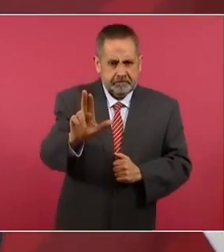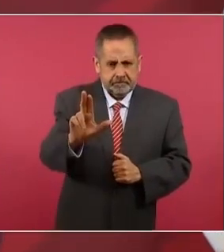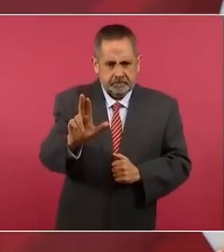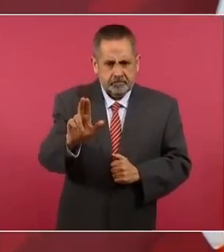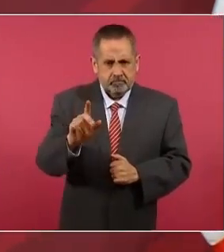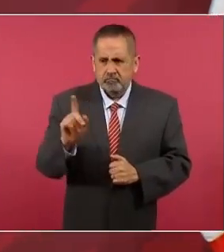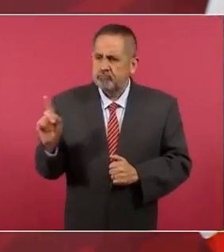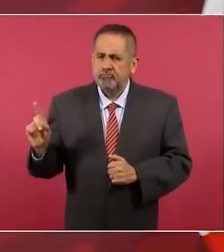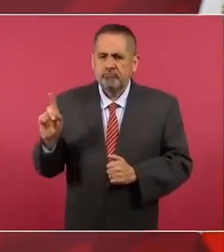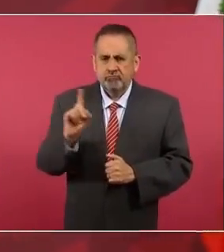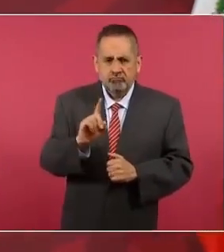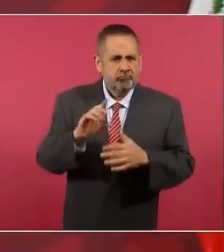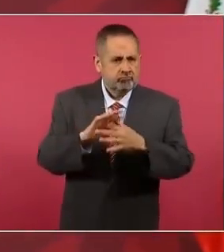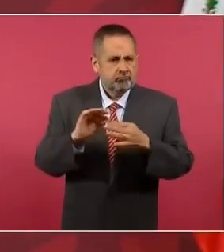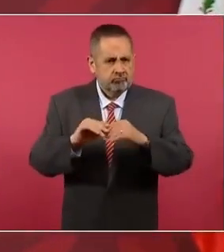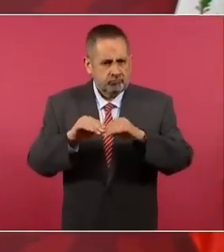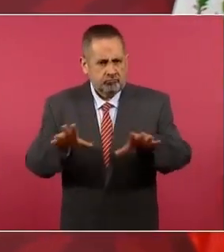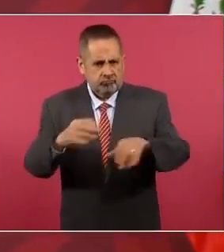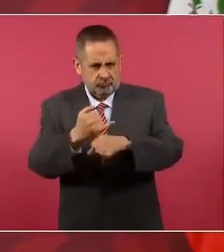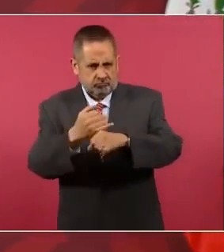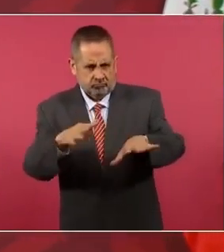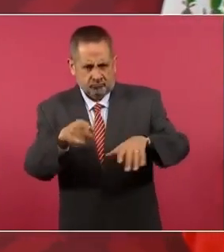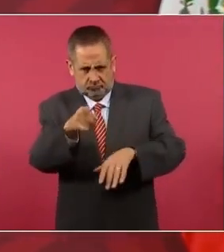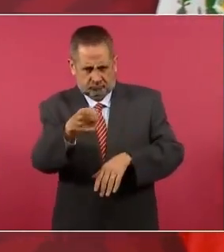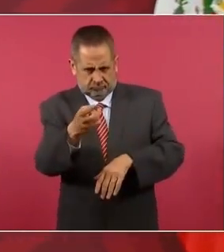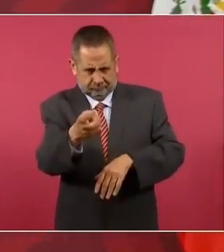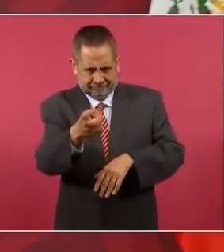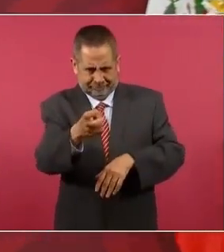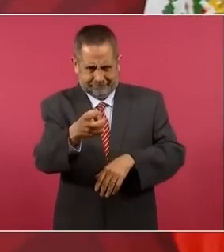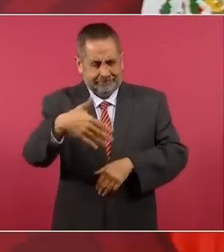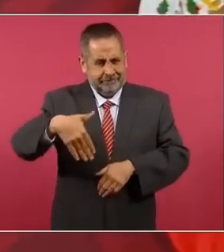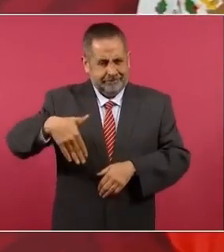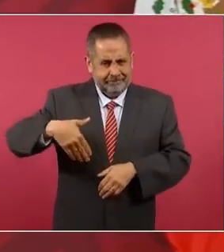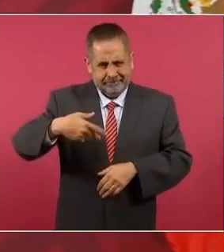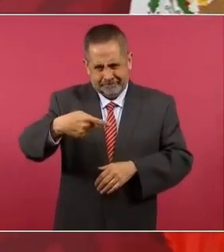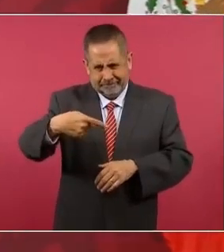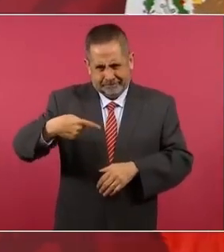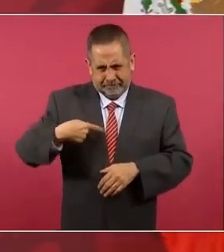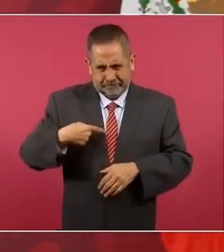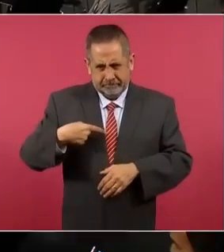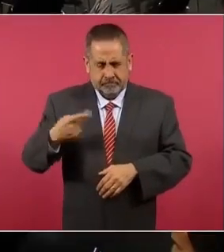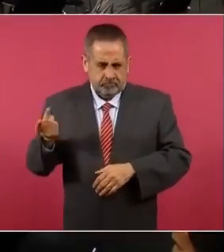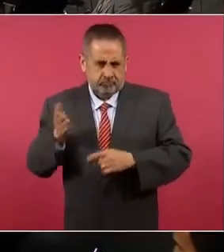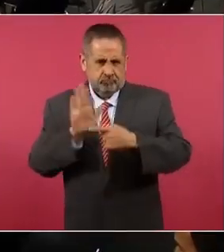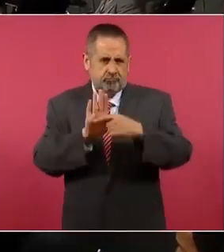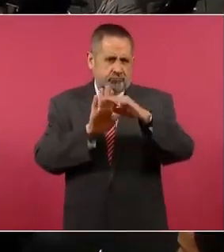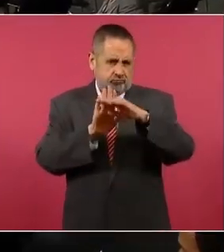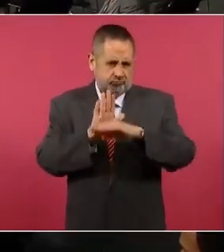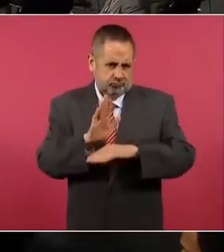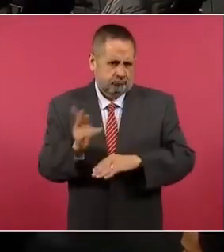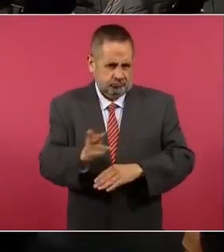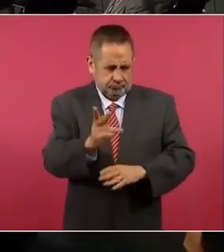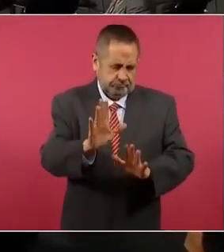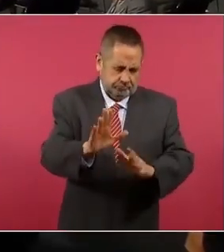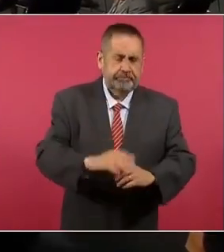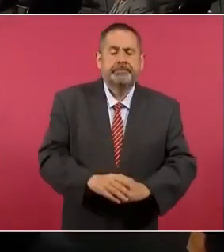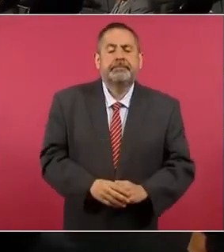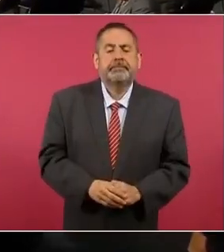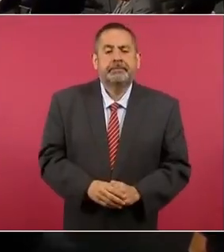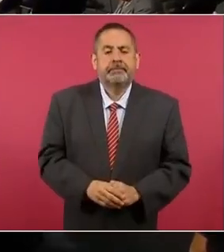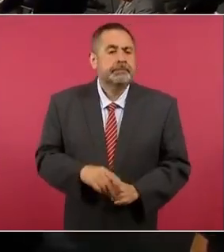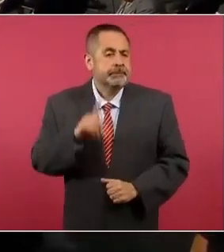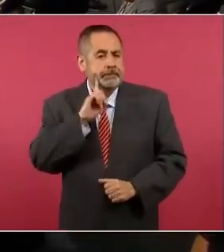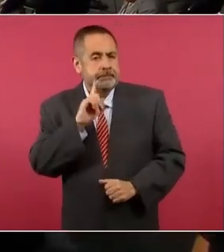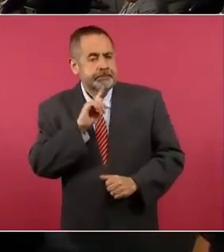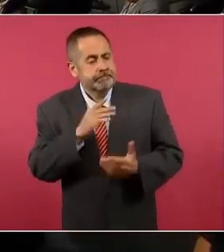ellos van a traer ya algún informe, de acuerdo a lo que tú estás solicitando. Bien, gracias, señor presidente.